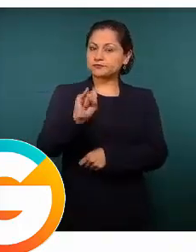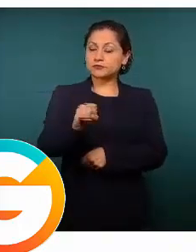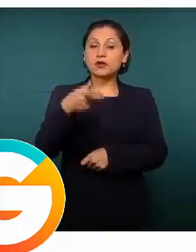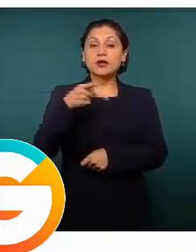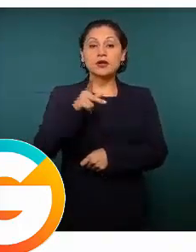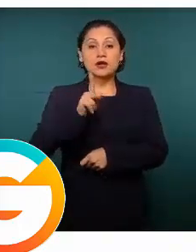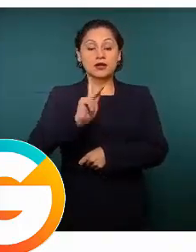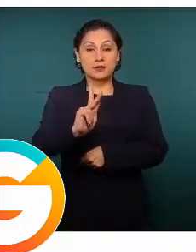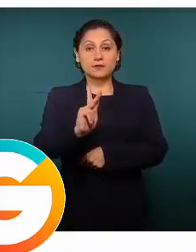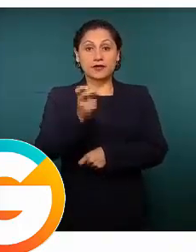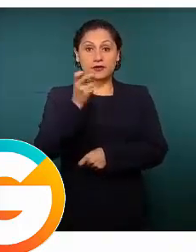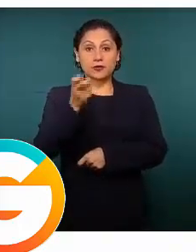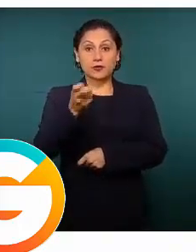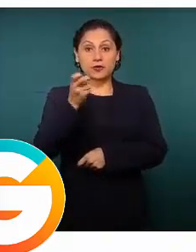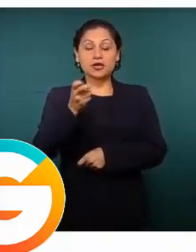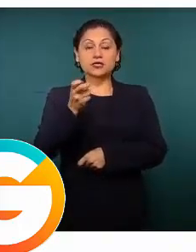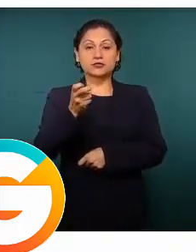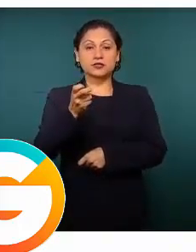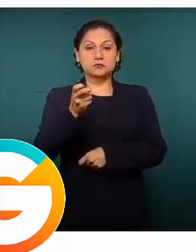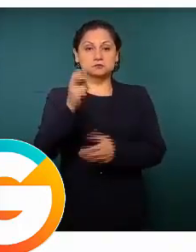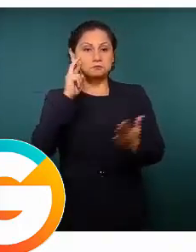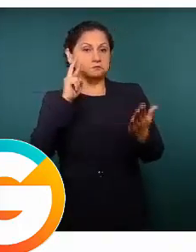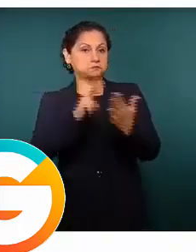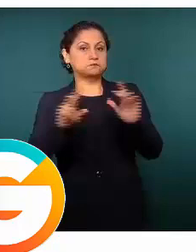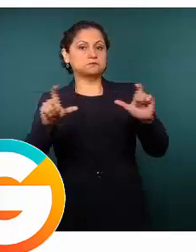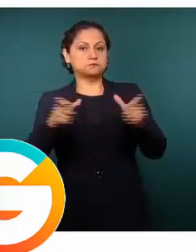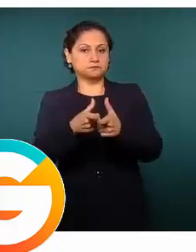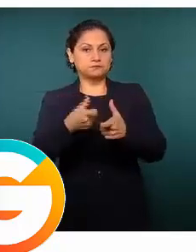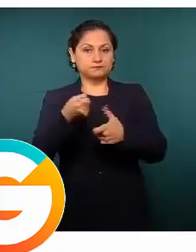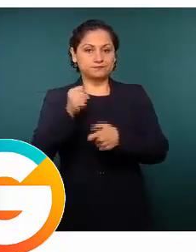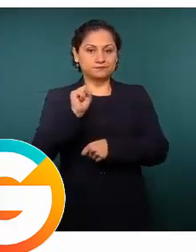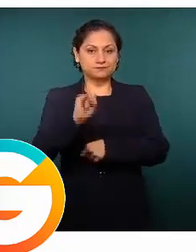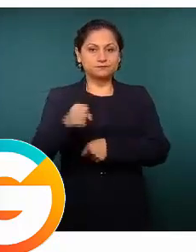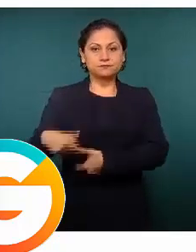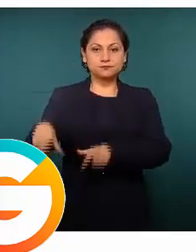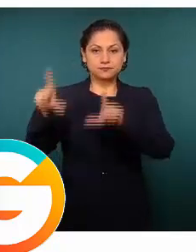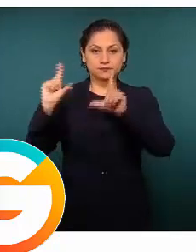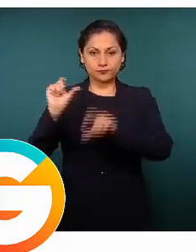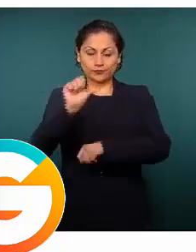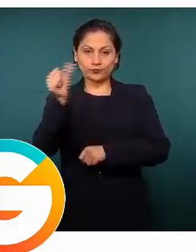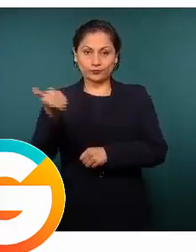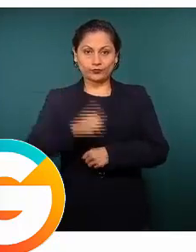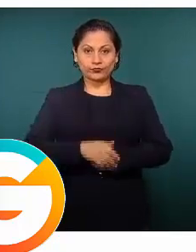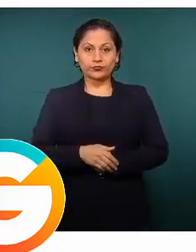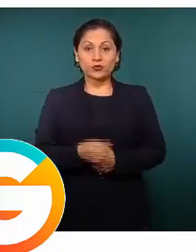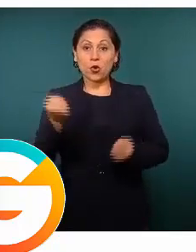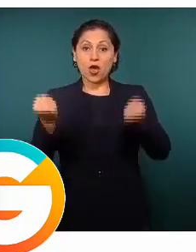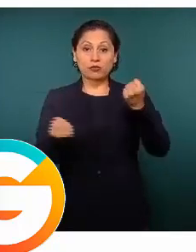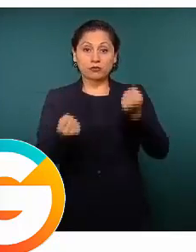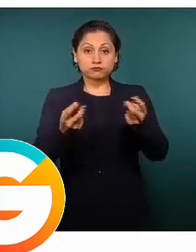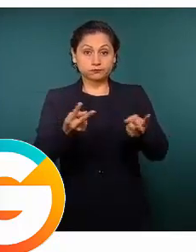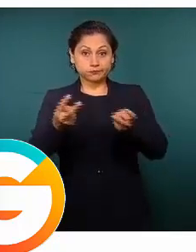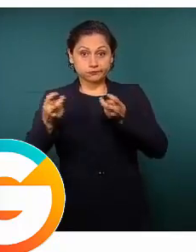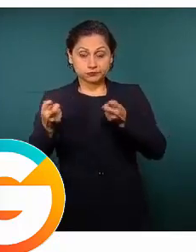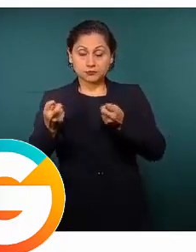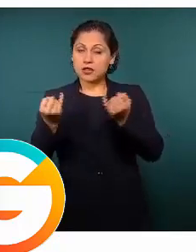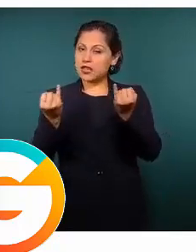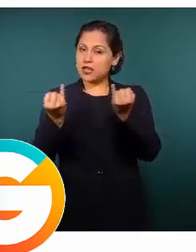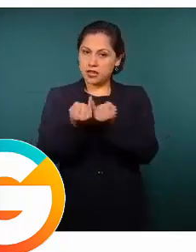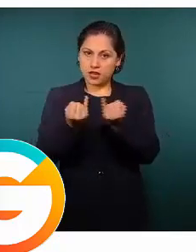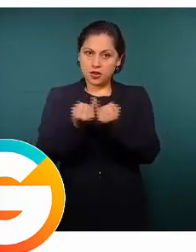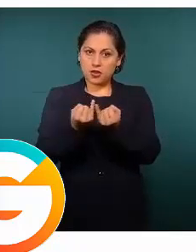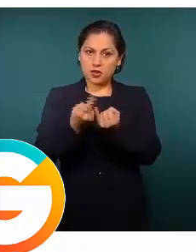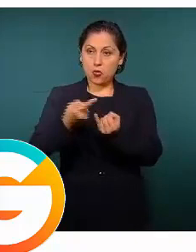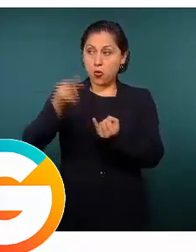es una reducción. La que sigue, el robo de vehículos, de igual manera, una